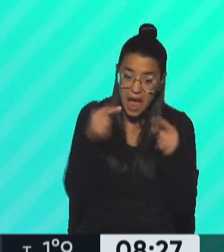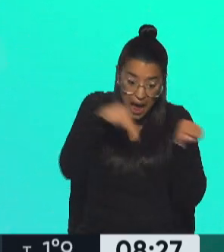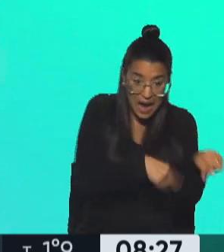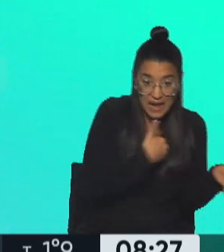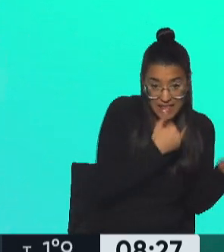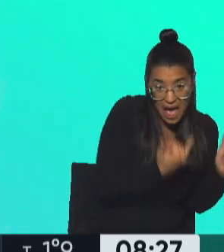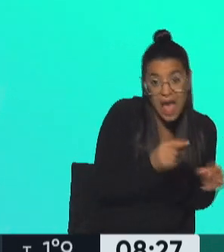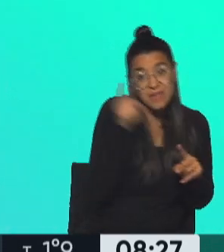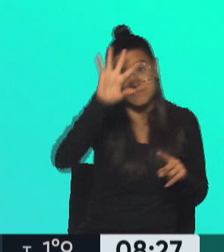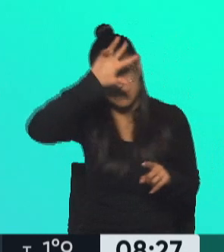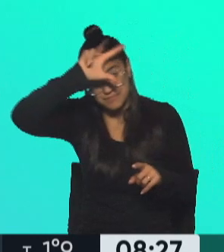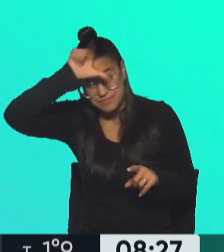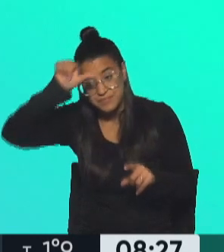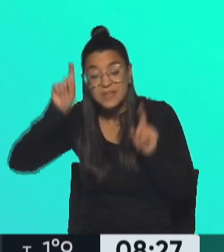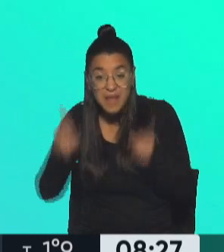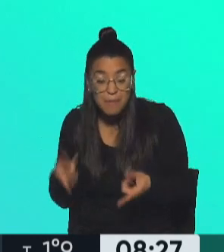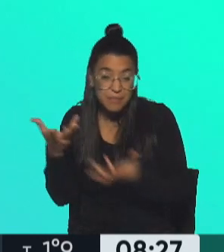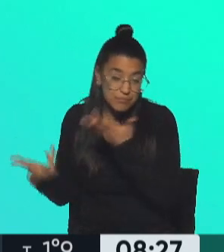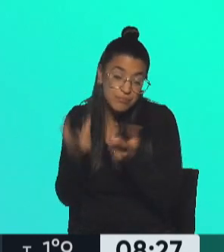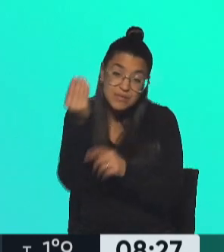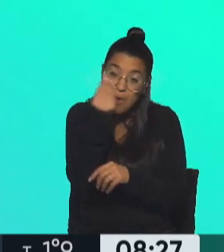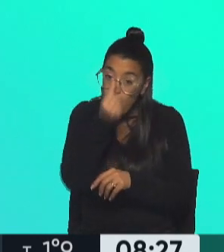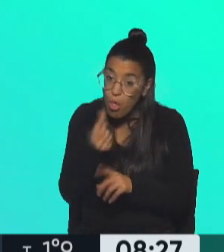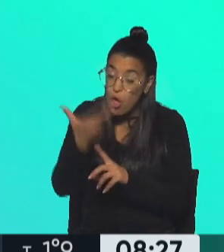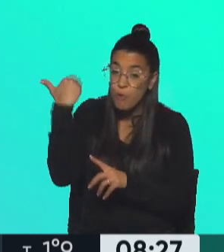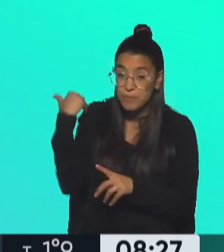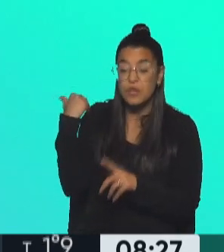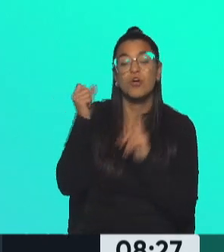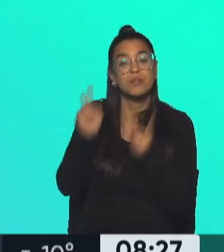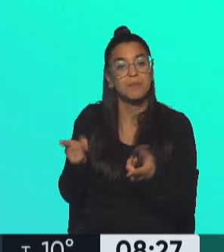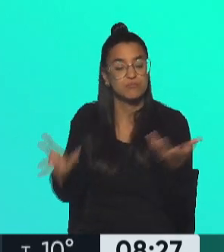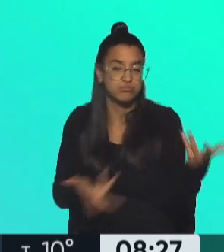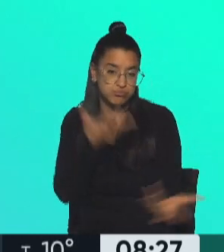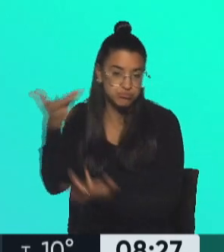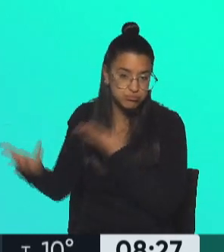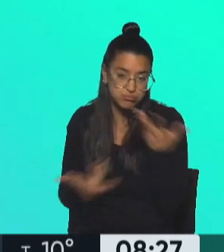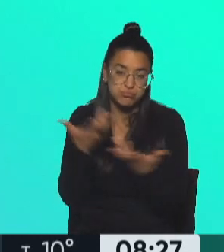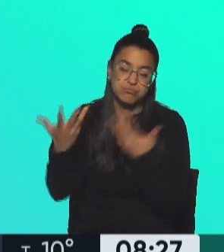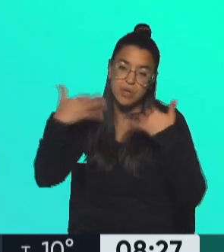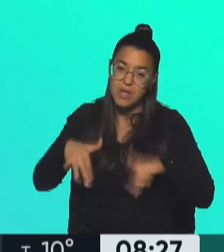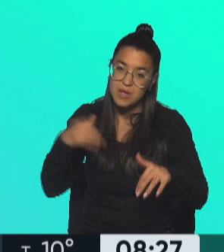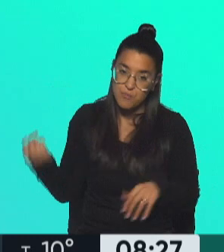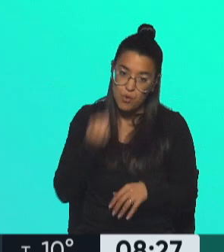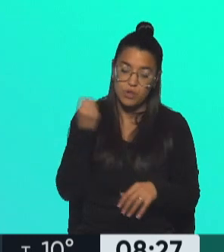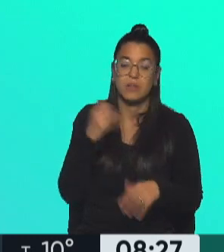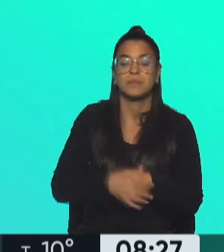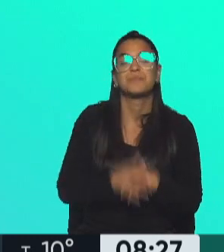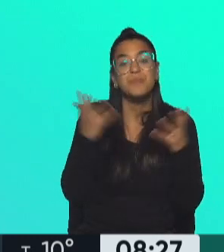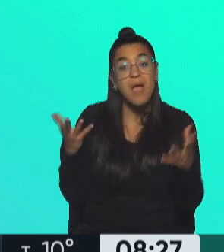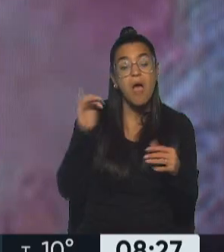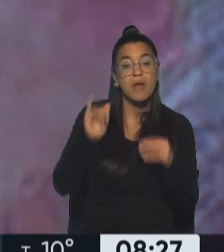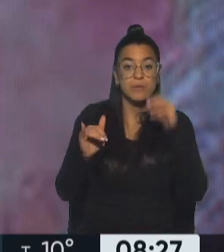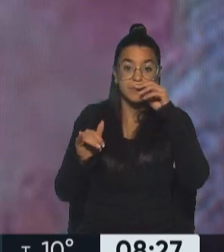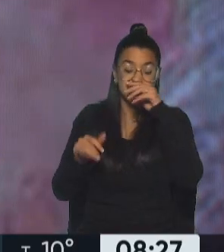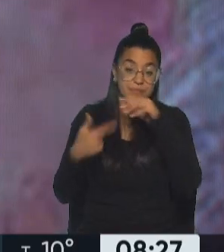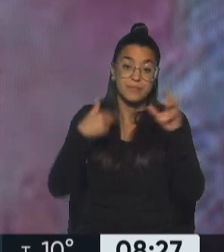aquí en la Argentina, en la Amazonía durante el fin de semana se desató un foco muy, pero muy importante de fuego. Claro, es que uno de los